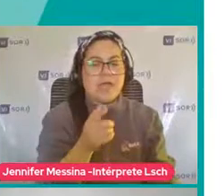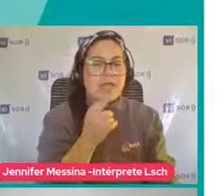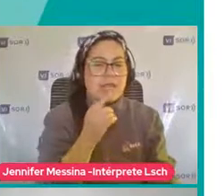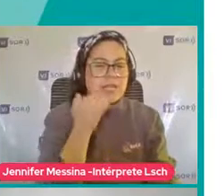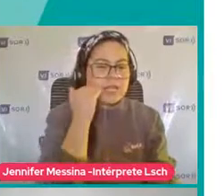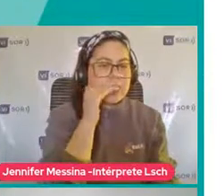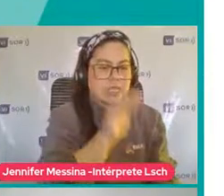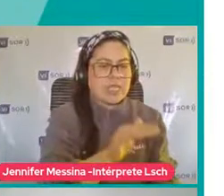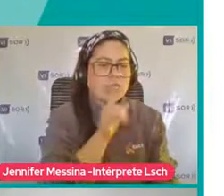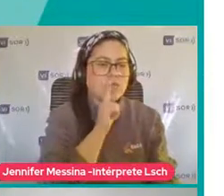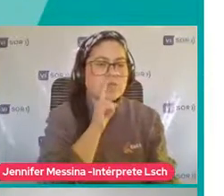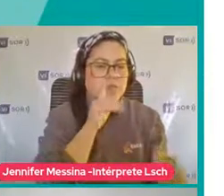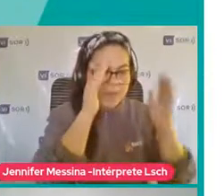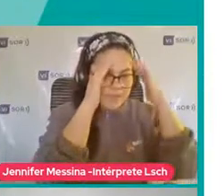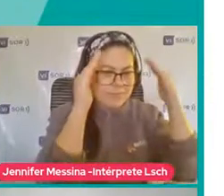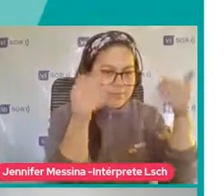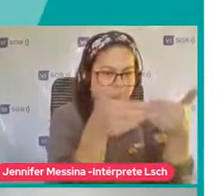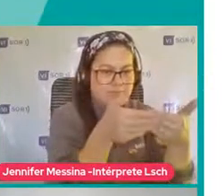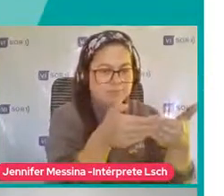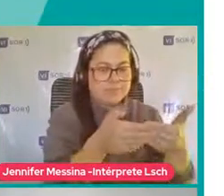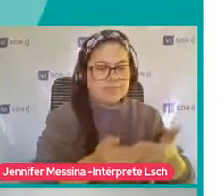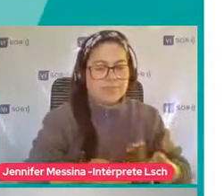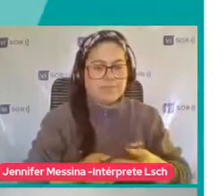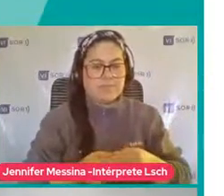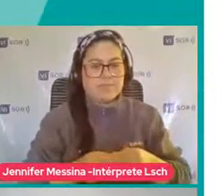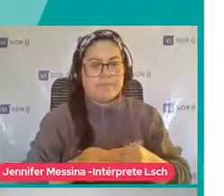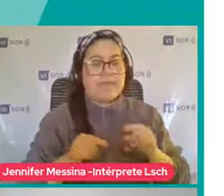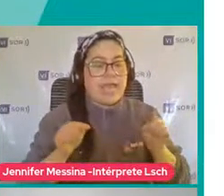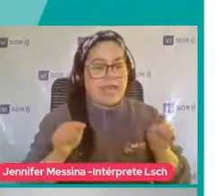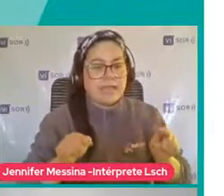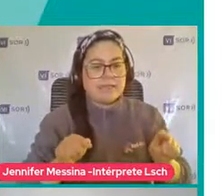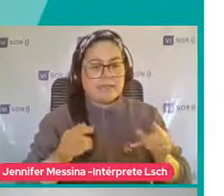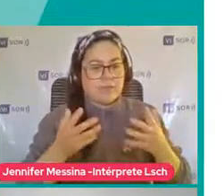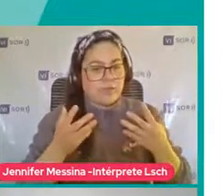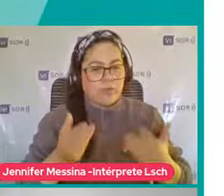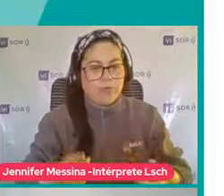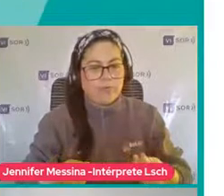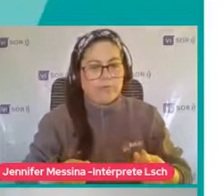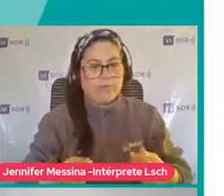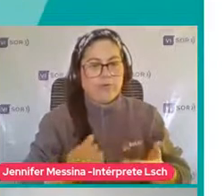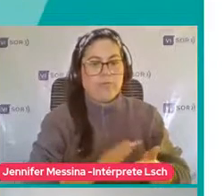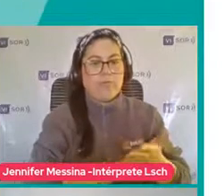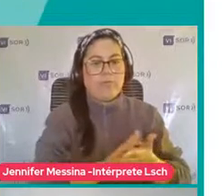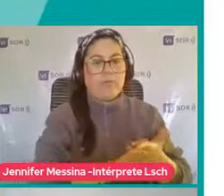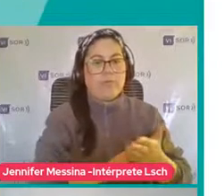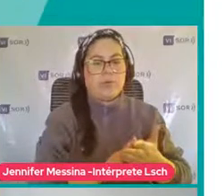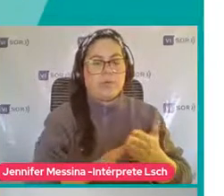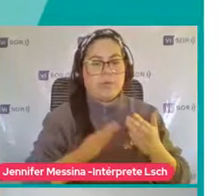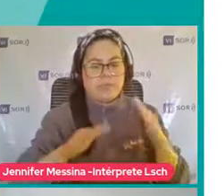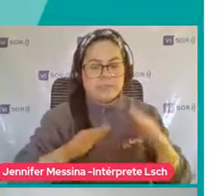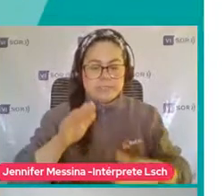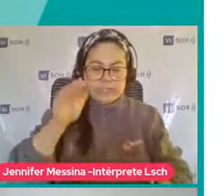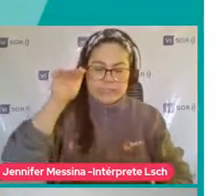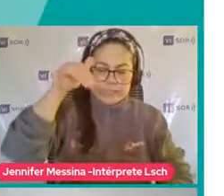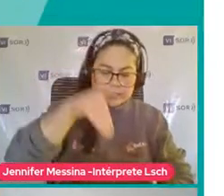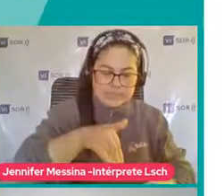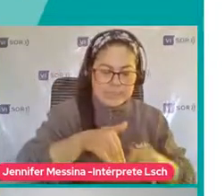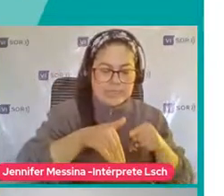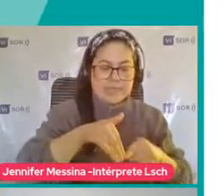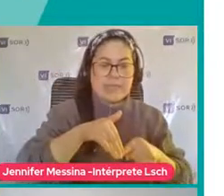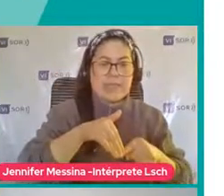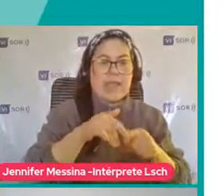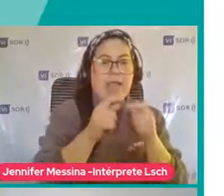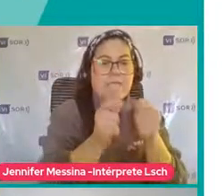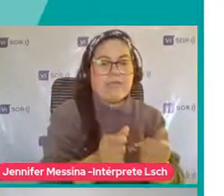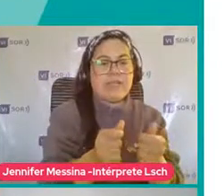presentan El diagnóstico De espectro autista Y eso Obviamente Los que están Más bajo Son las habilidades Normalmente Las